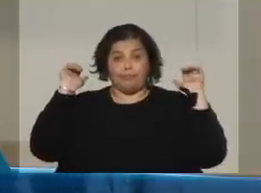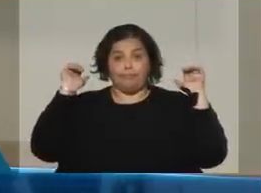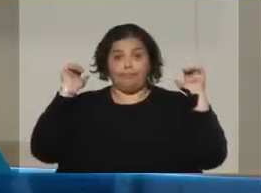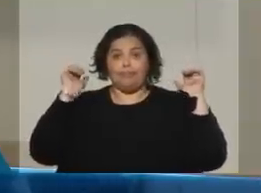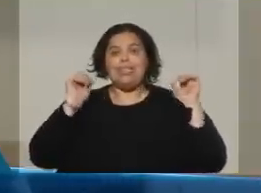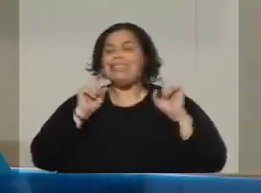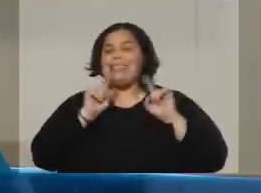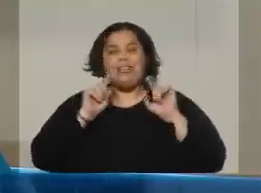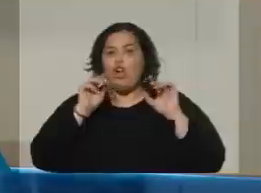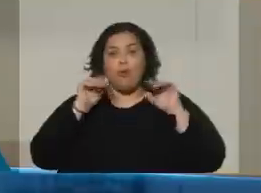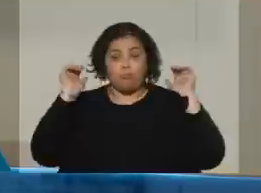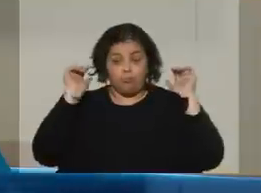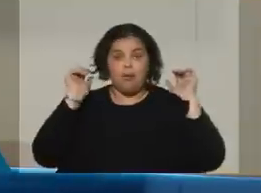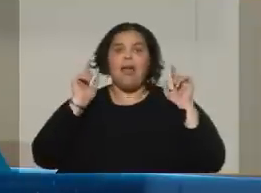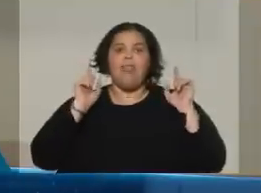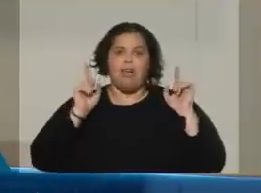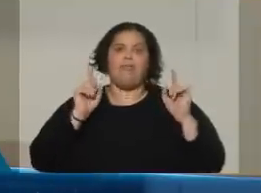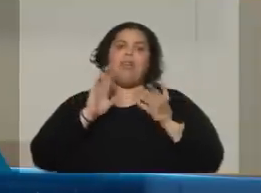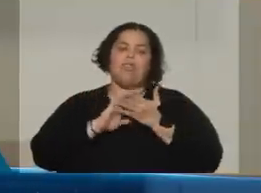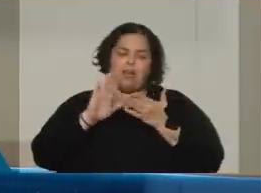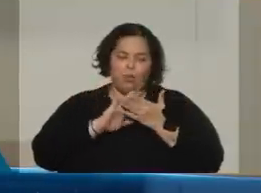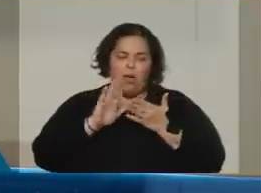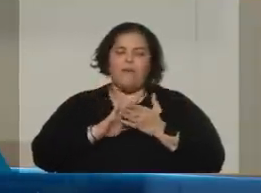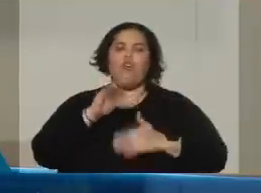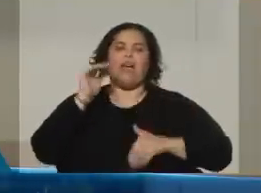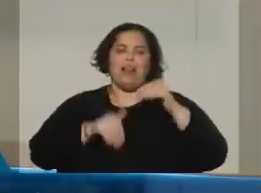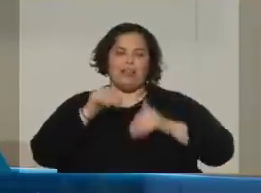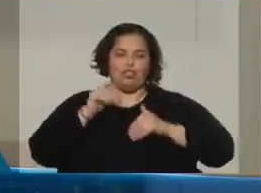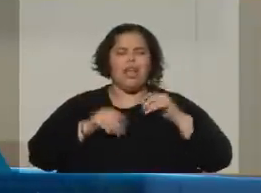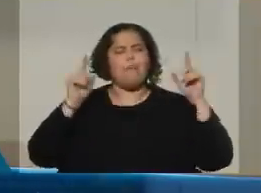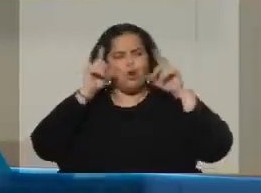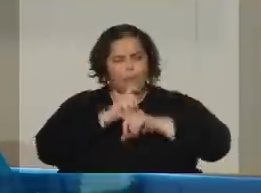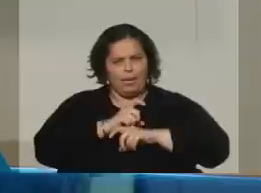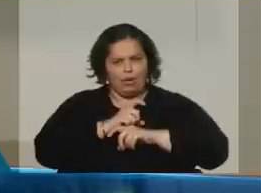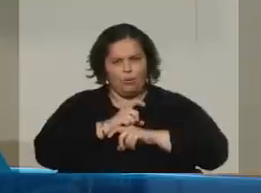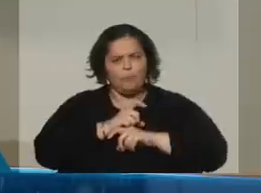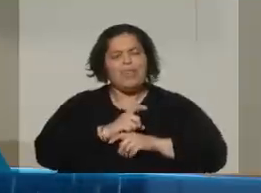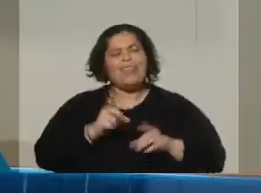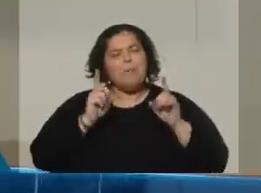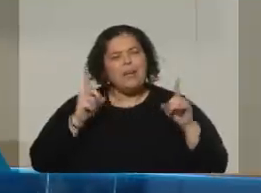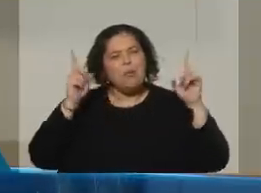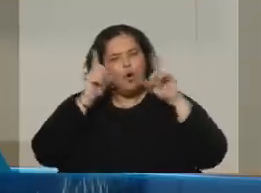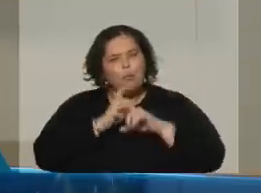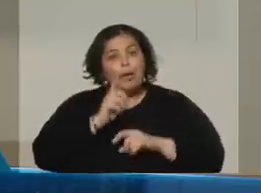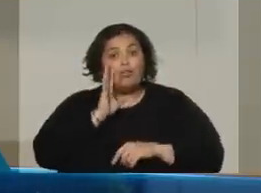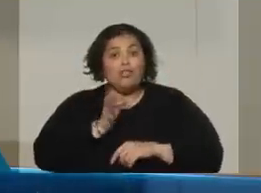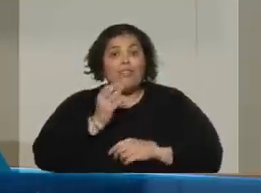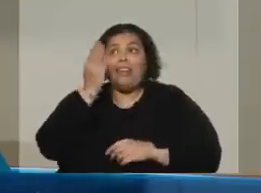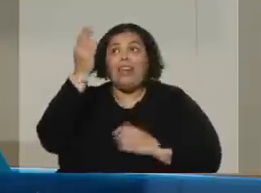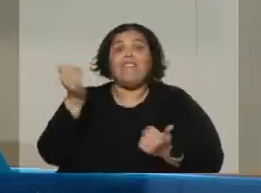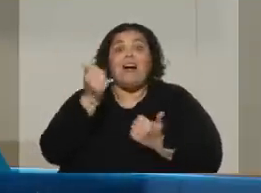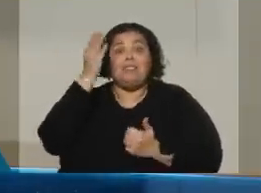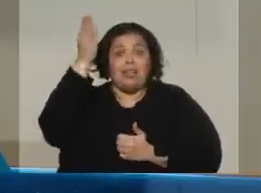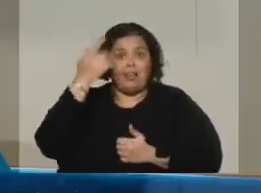mayoría simple y habría nuevas elecciones. Es decir, es bastante complejo. Y es complejo saber qué va a hacer Puigdemont, porque